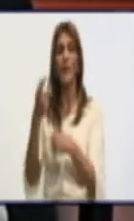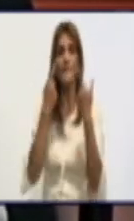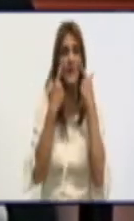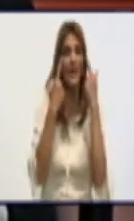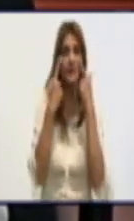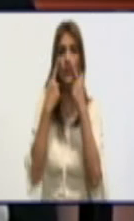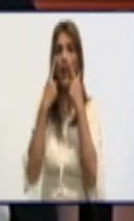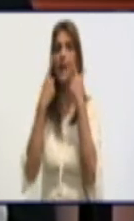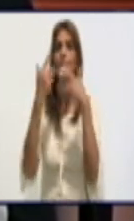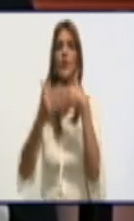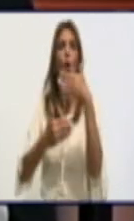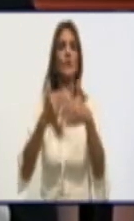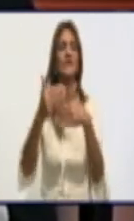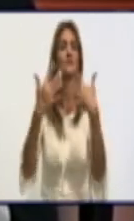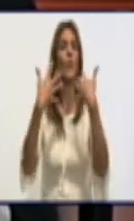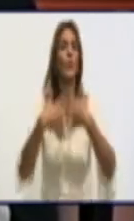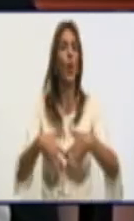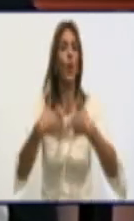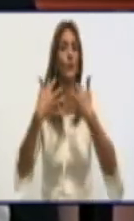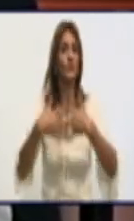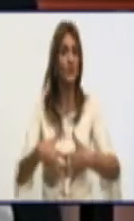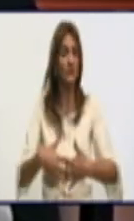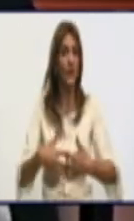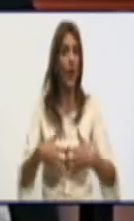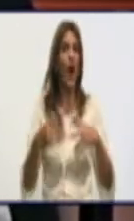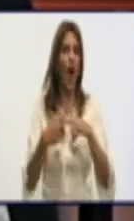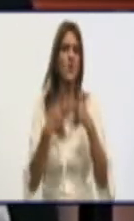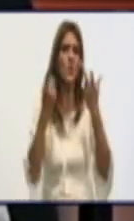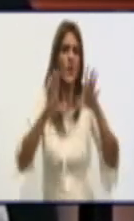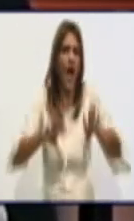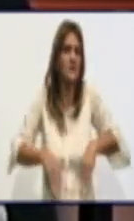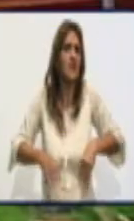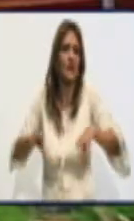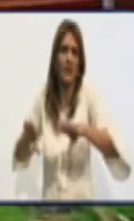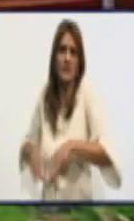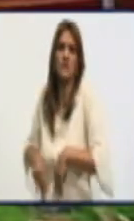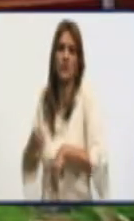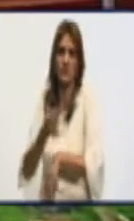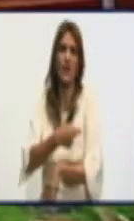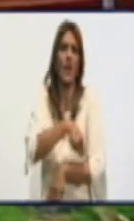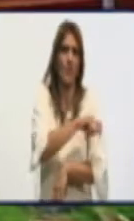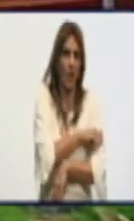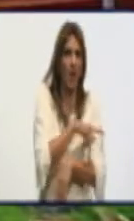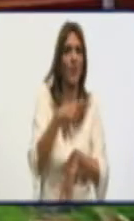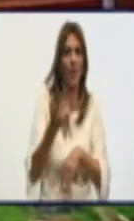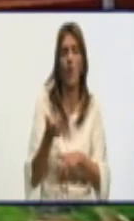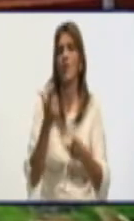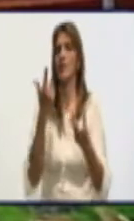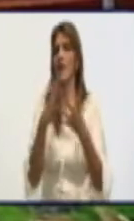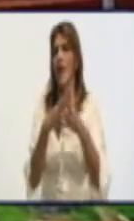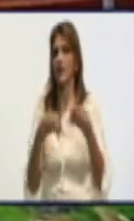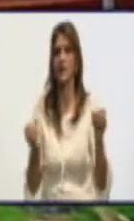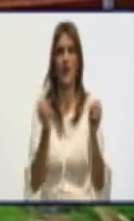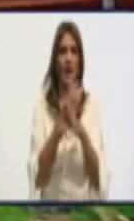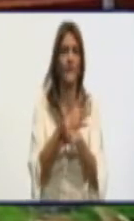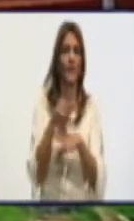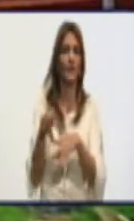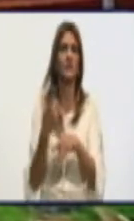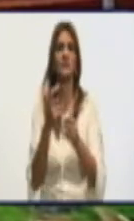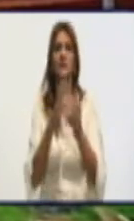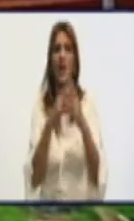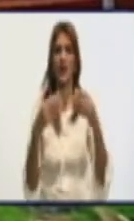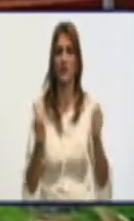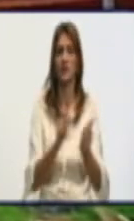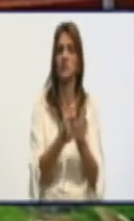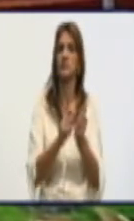y realmente hay una aceptación. Tengo una duda Arnel y es el tema precio. Si este pan no se está